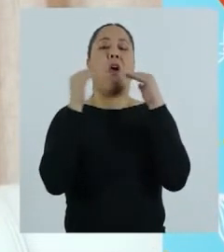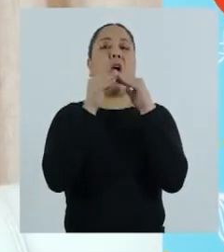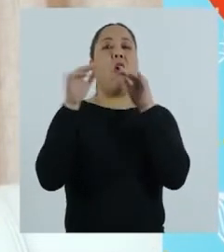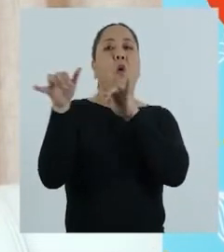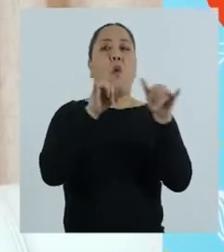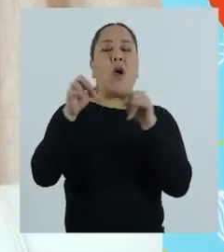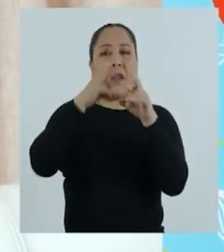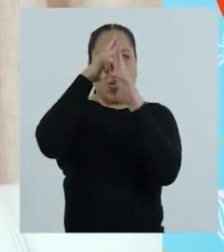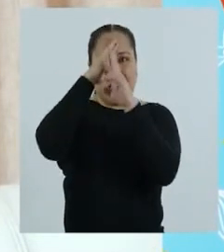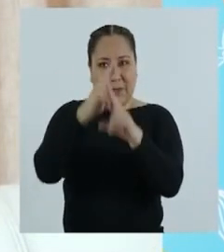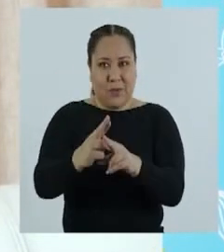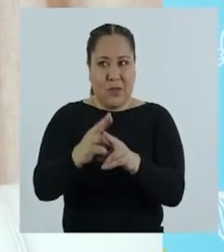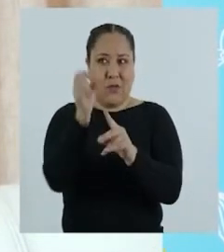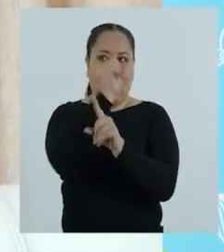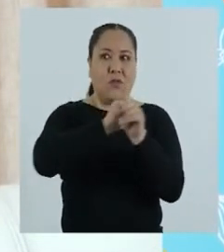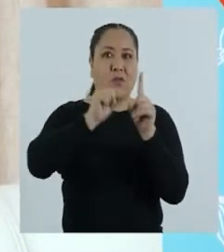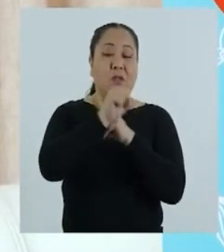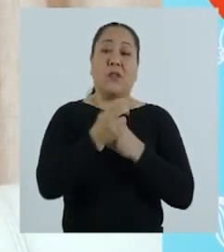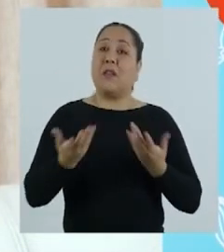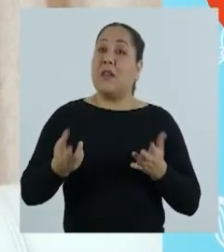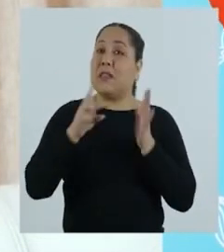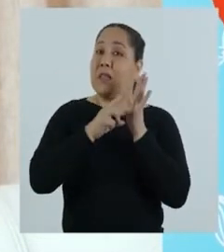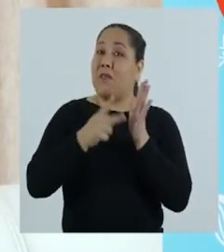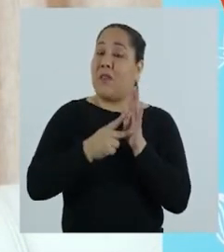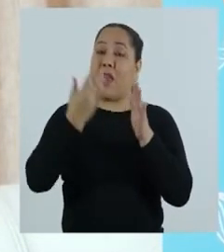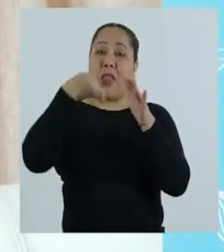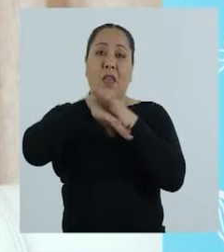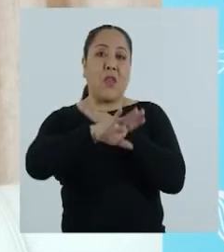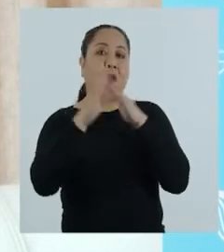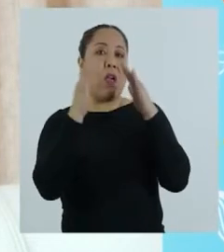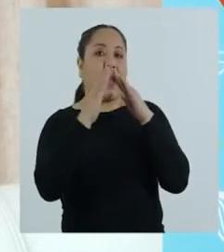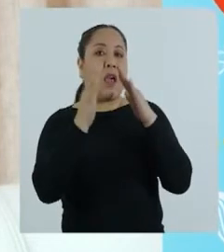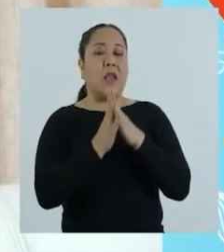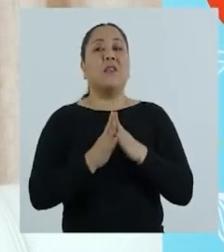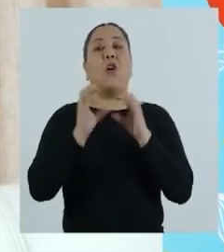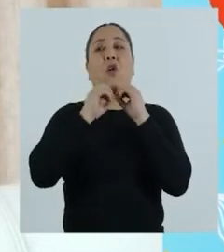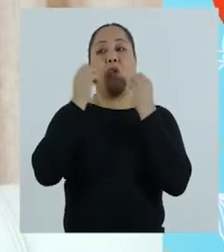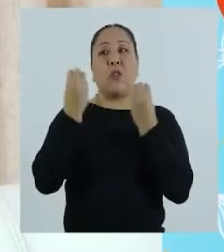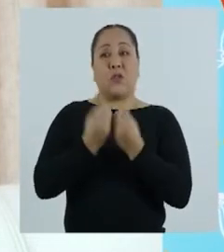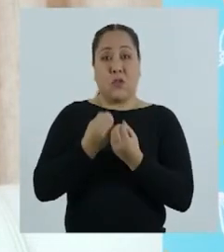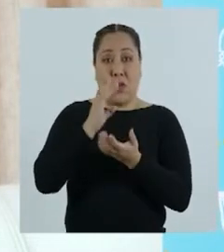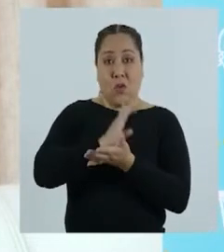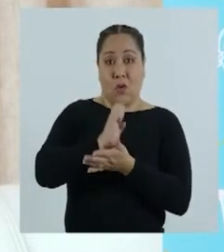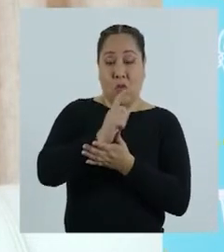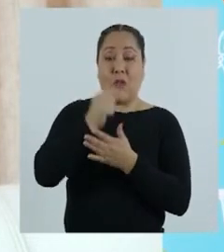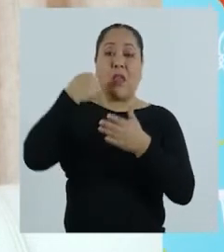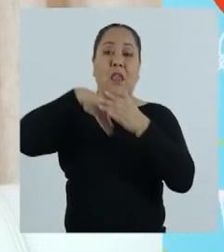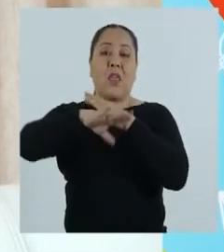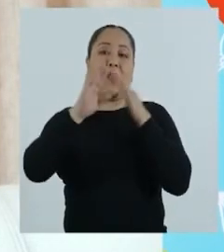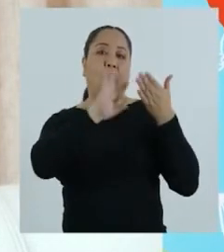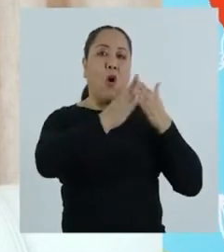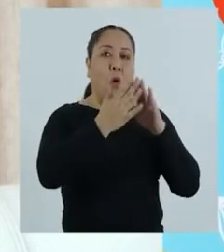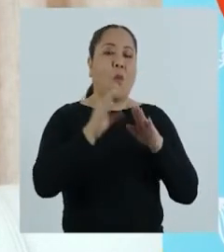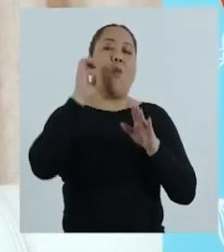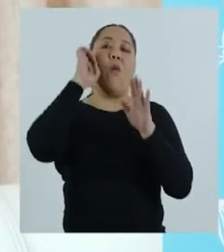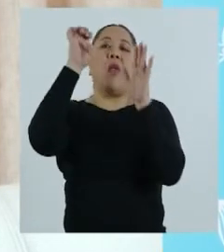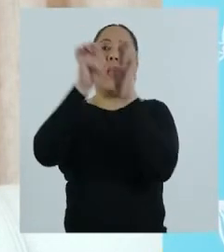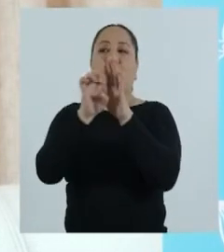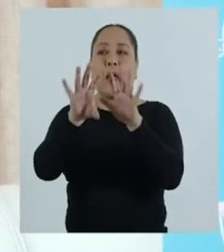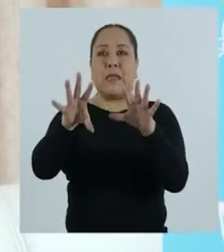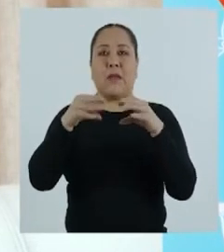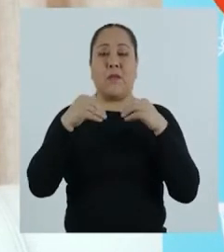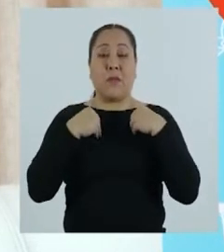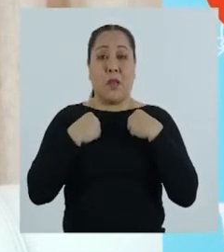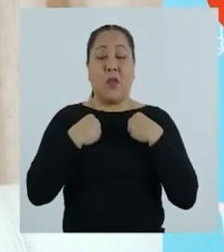de vivir con igualdad y respeto en la sociedad. Es decir, en el hogar, en la institución educativa y en la comunidad.